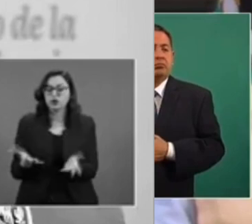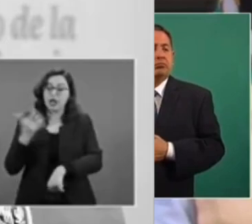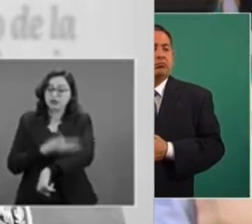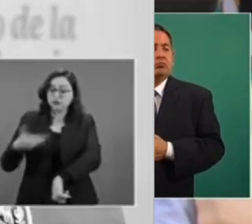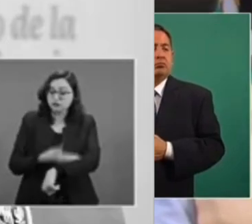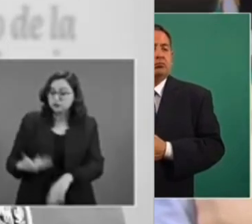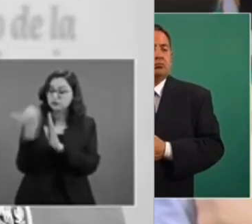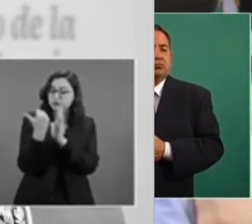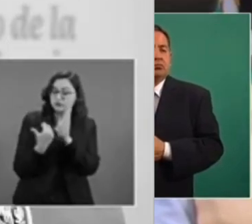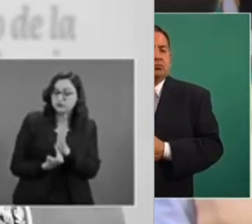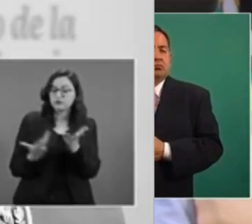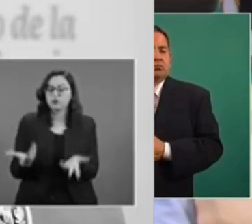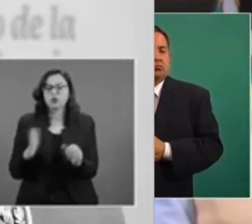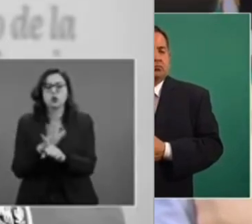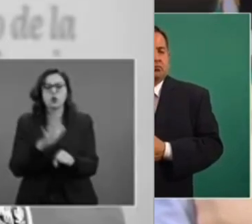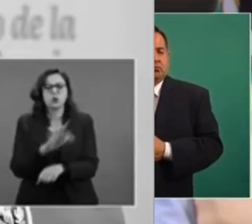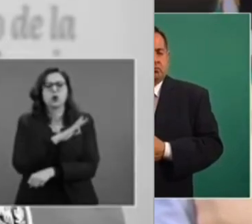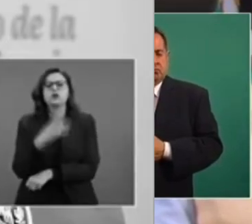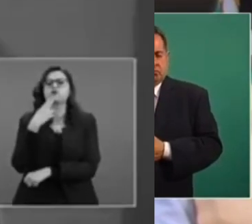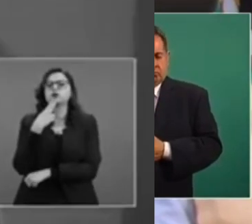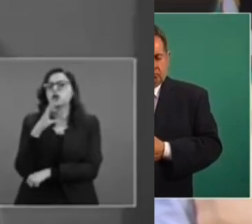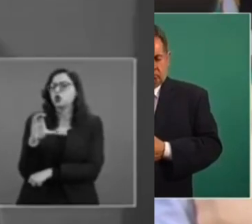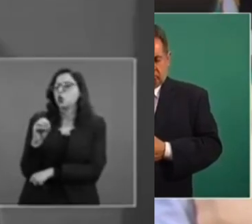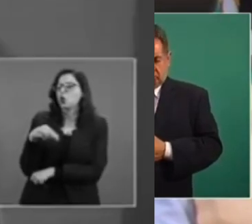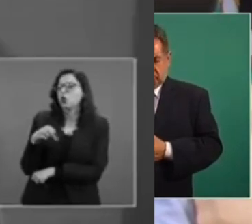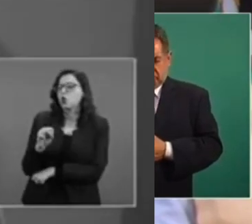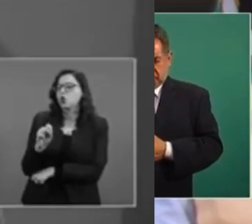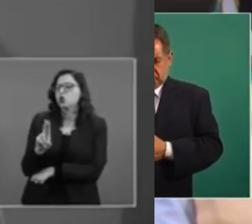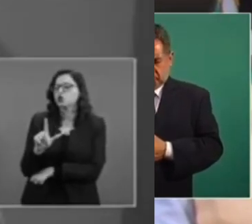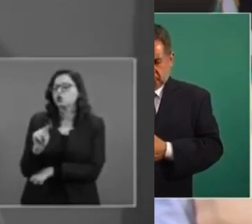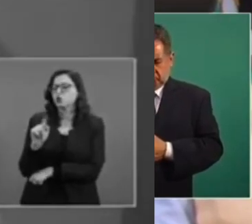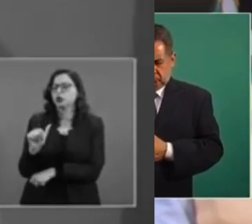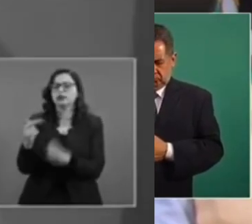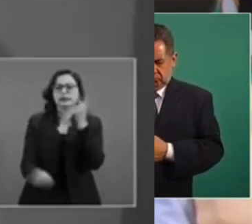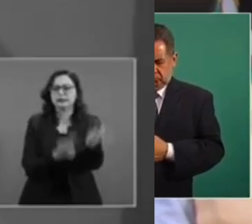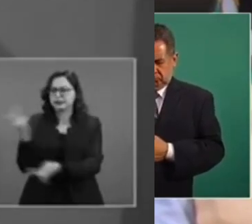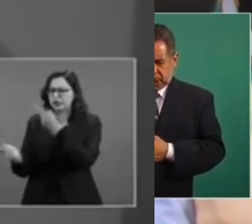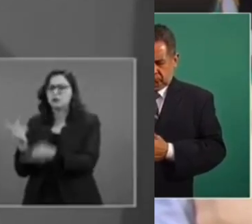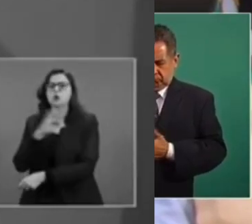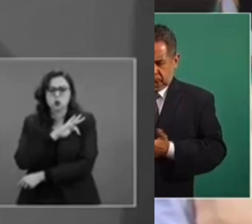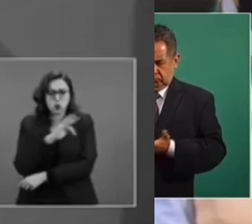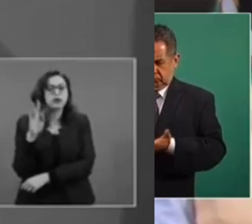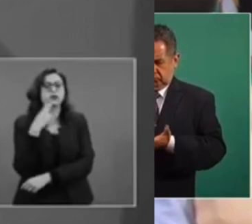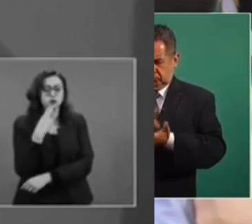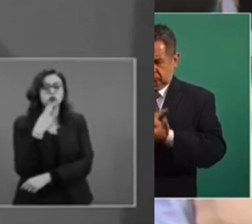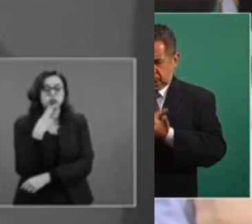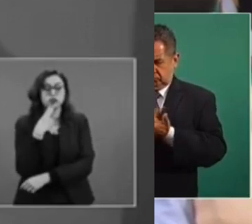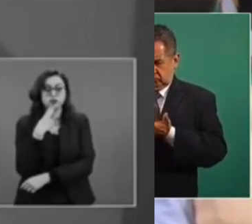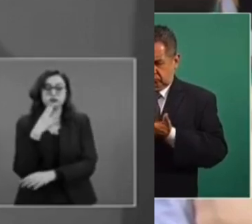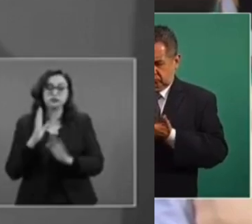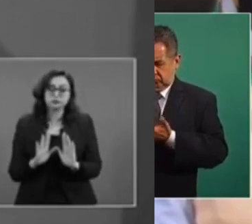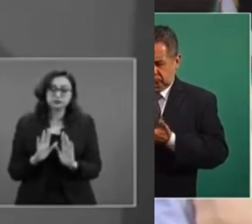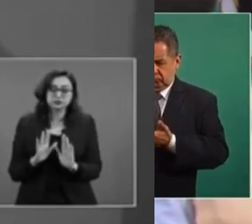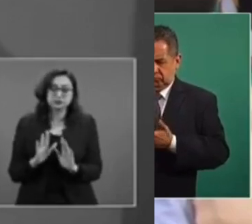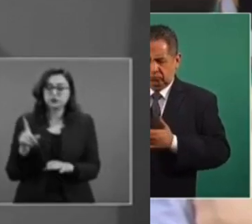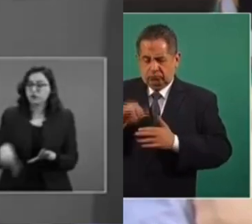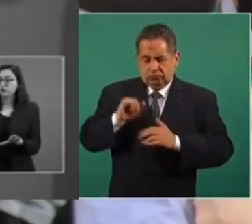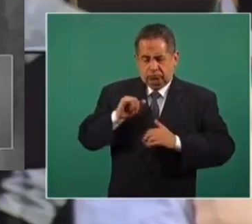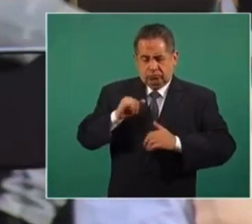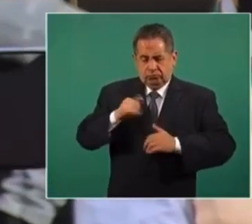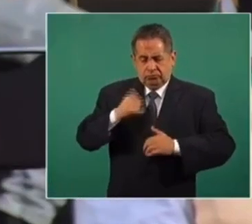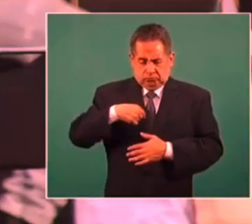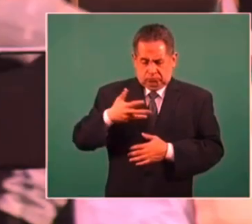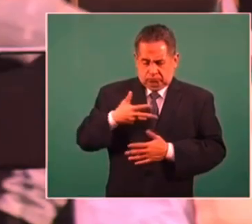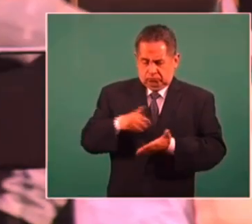consulta, que es la consulta que podría aplicarse y que sea un asunto que decidan las mujeres.